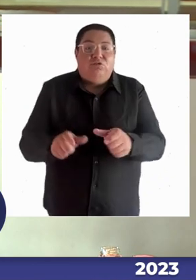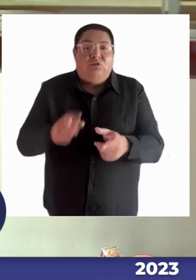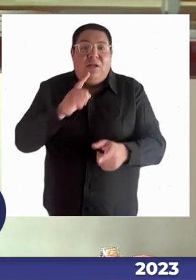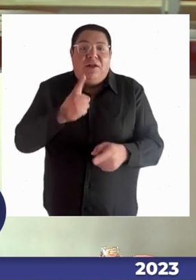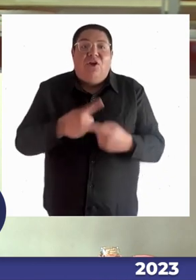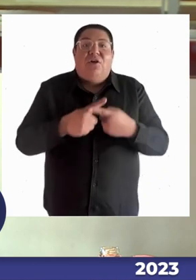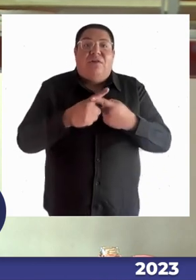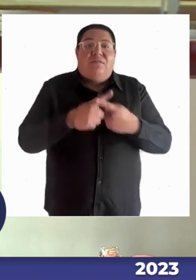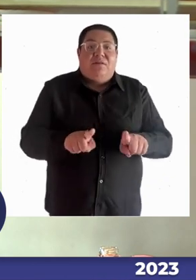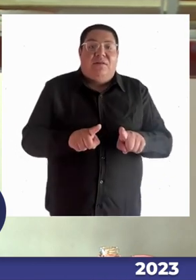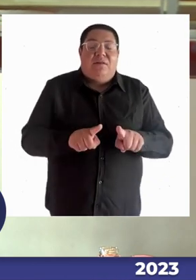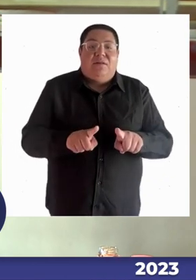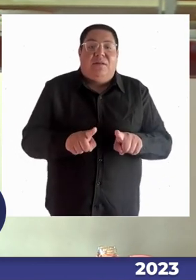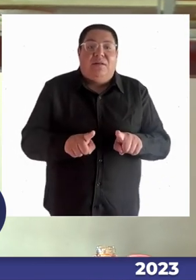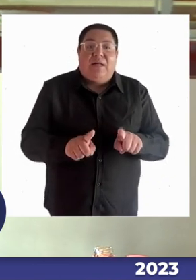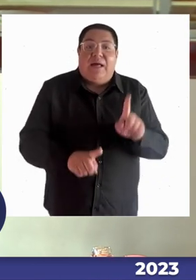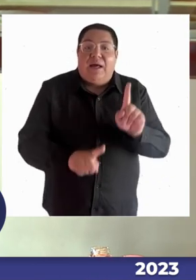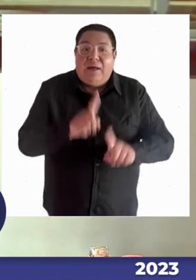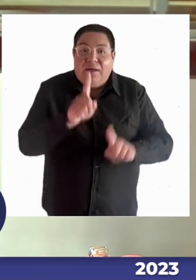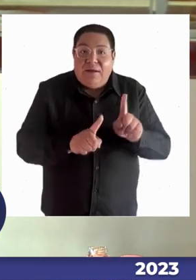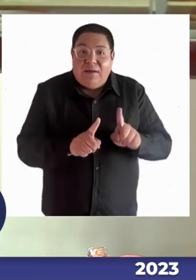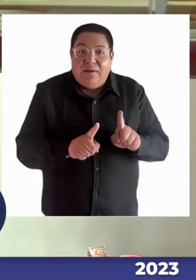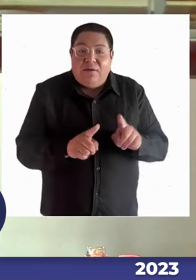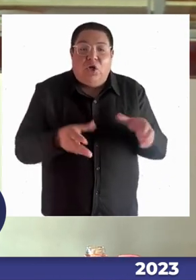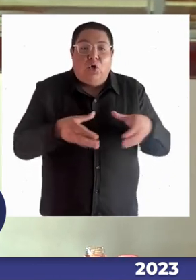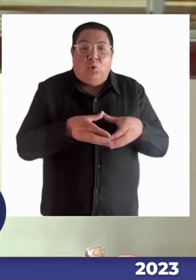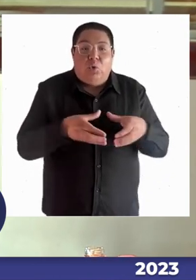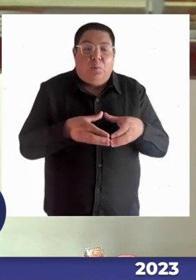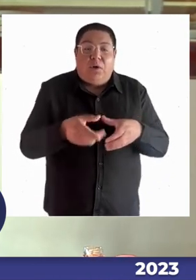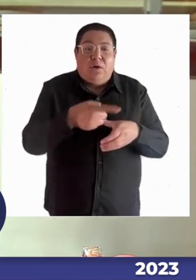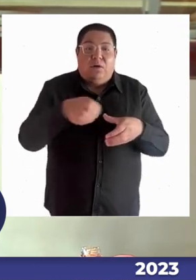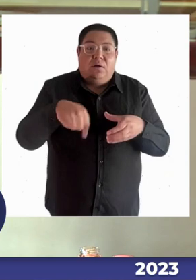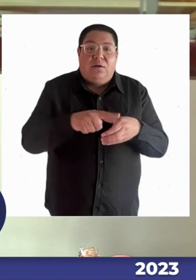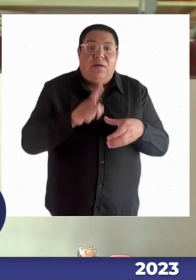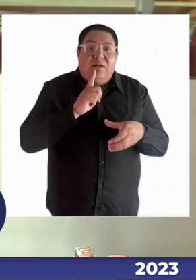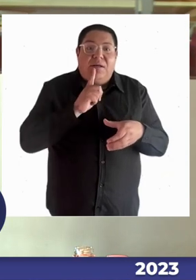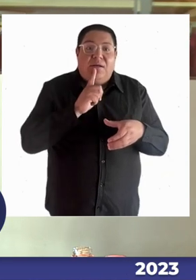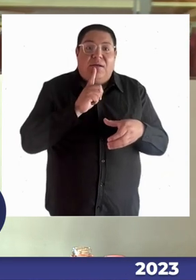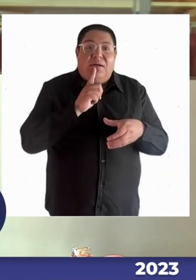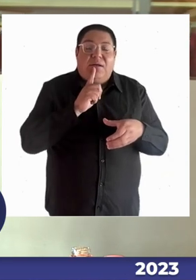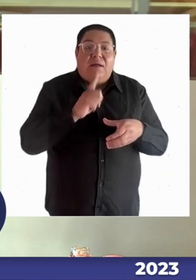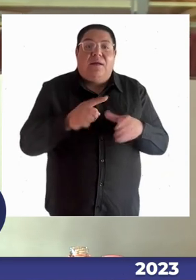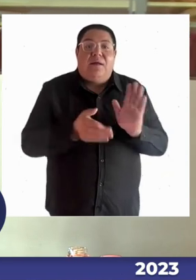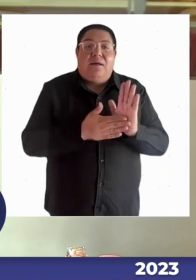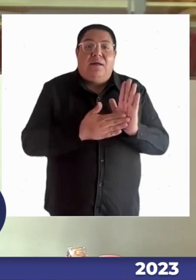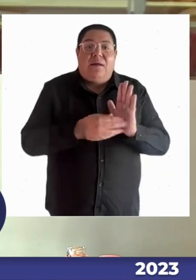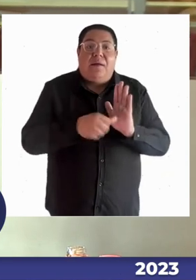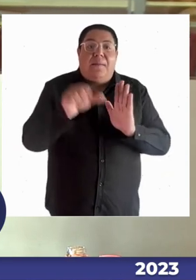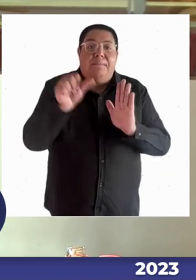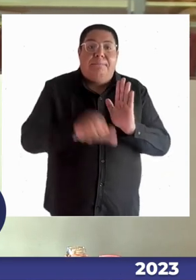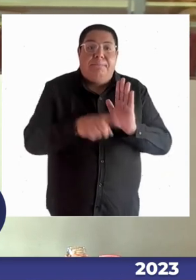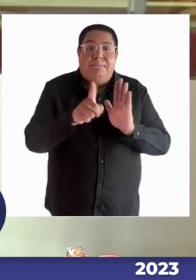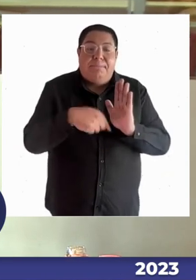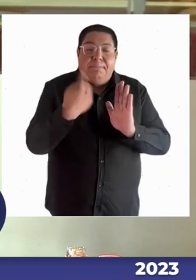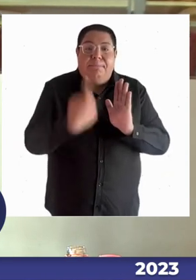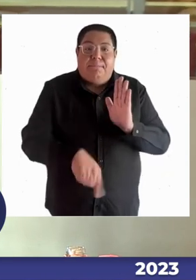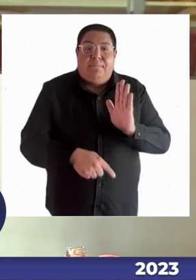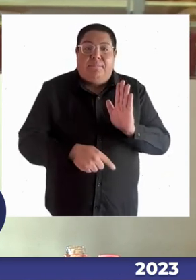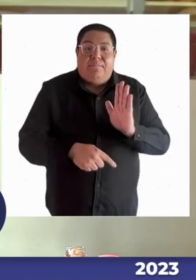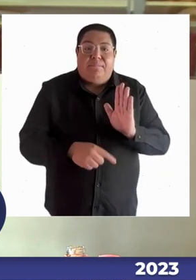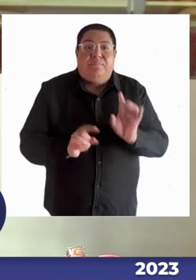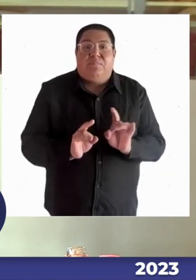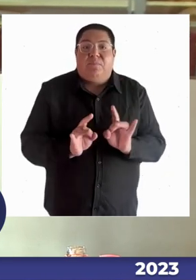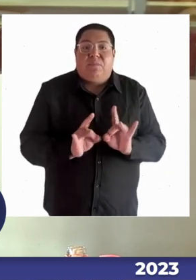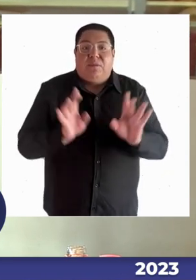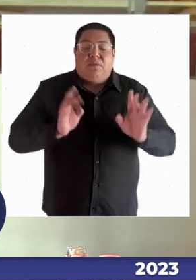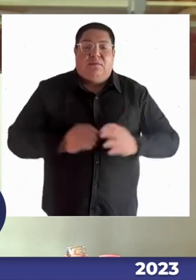Entonces, ¿hay alguien o algún grupo, lo que sea, que está mal utilizando una situación? Quizás con qué propósito. Yo solo quiero dar